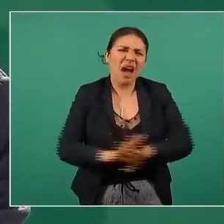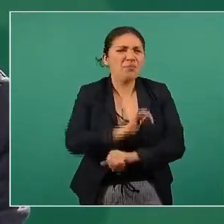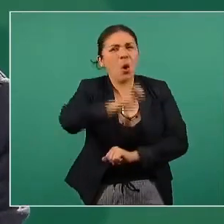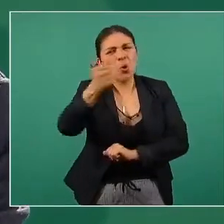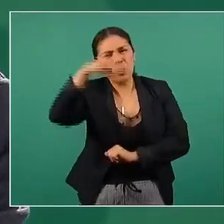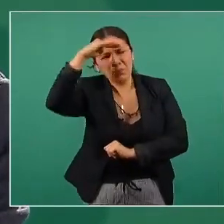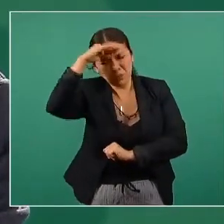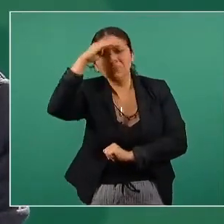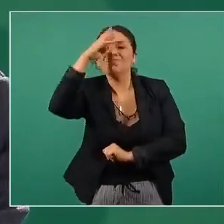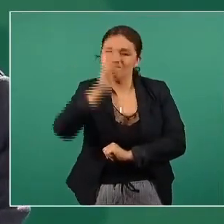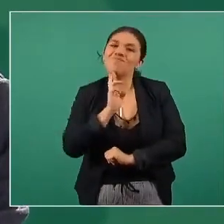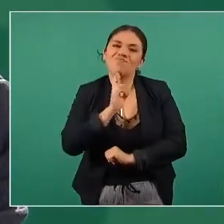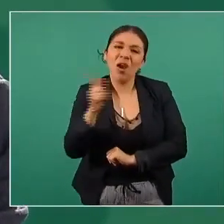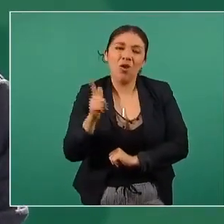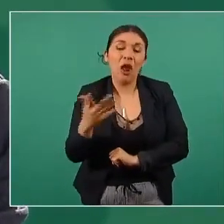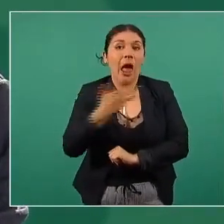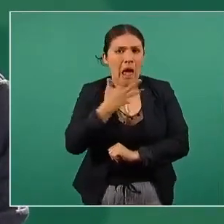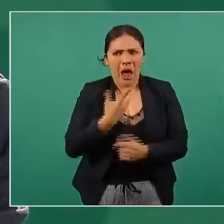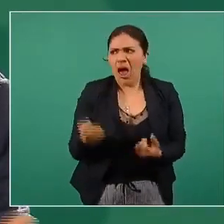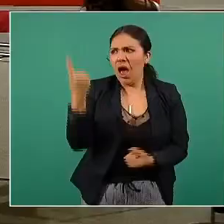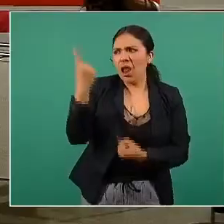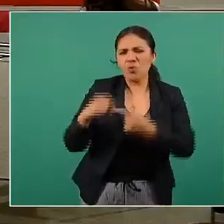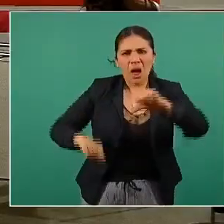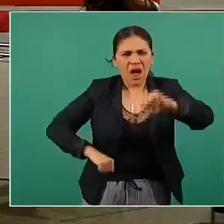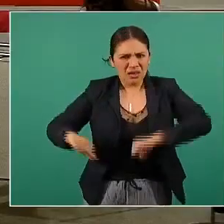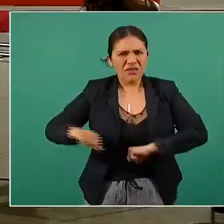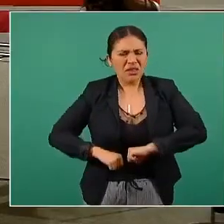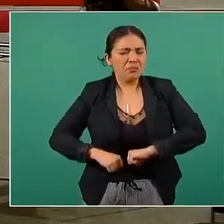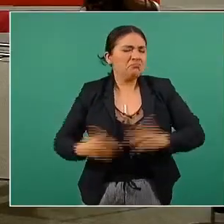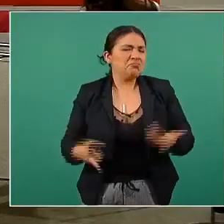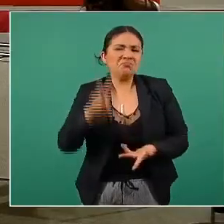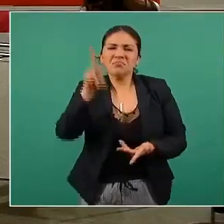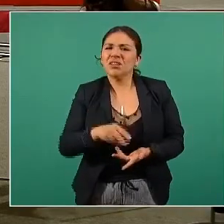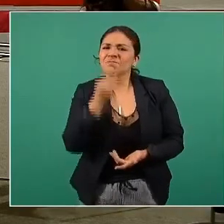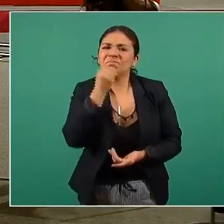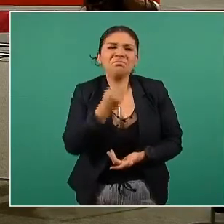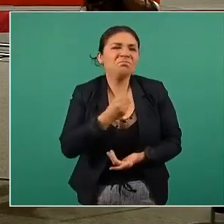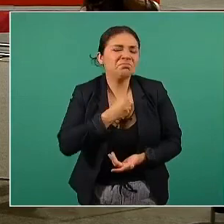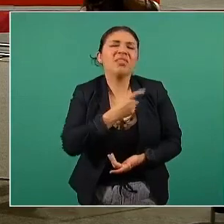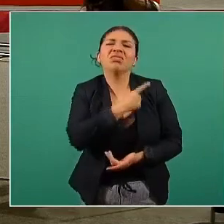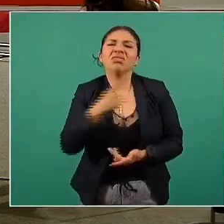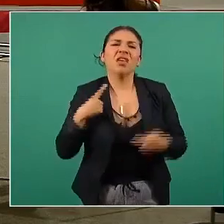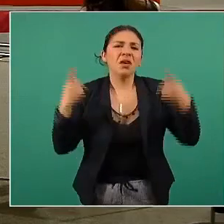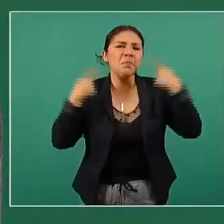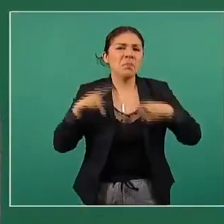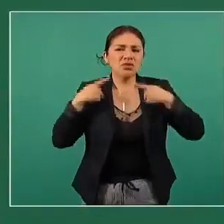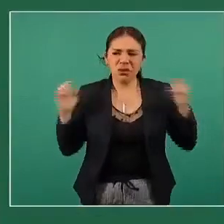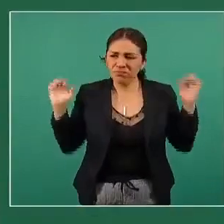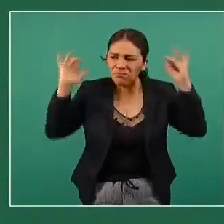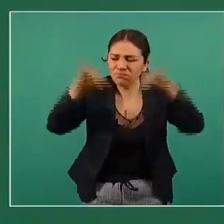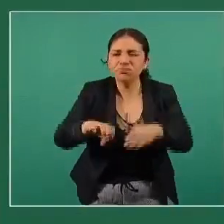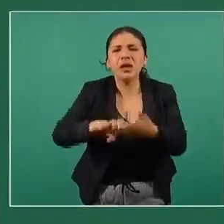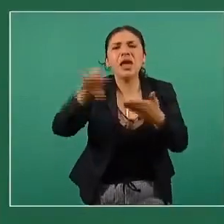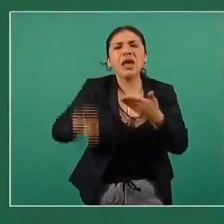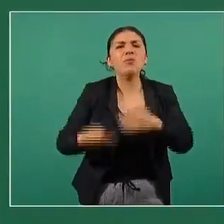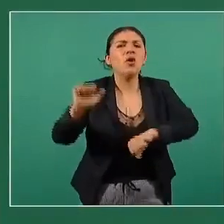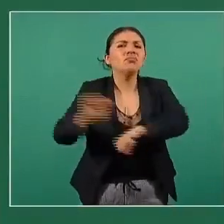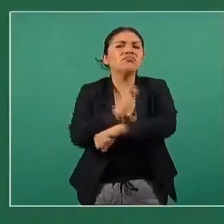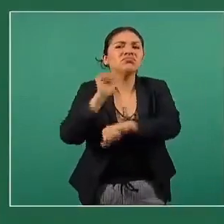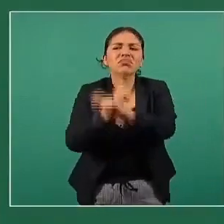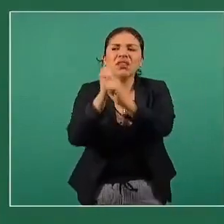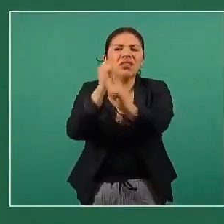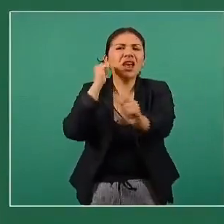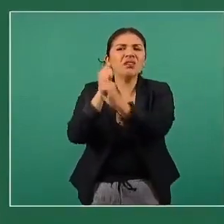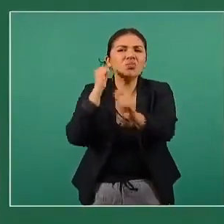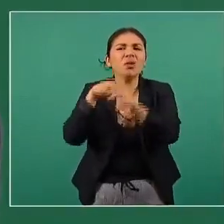Desde luego hay actividades que irremediablemente nos llevan a congregarnos. Usar el transporte público, por ejemplo.